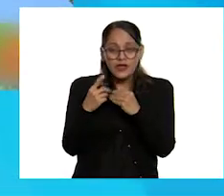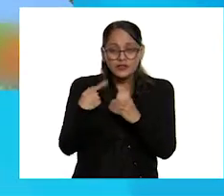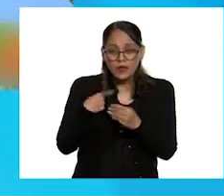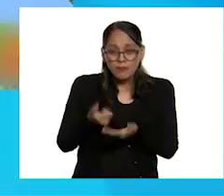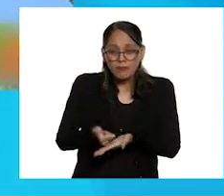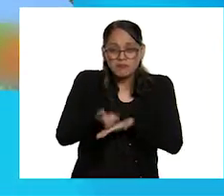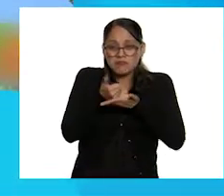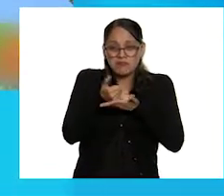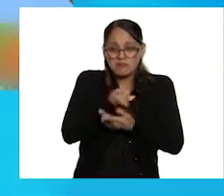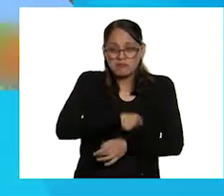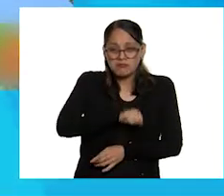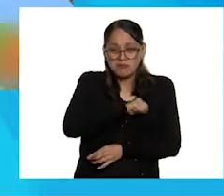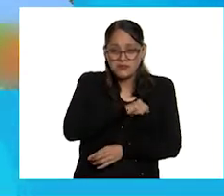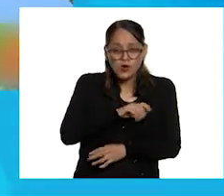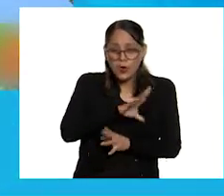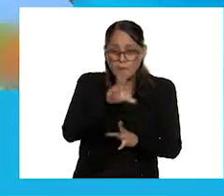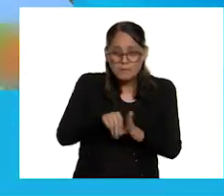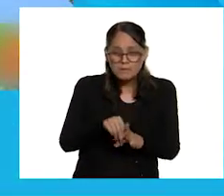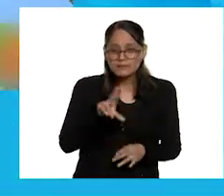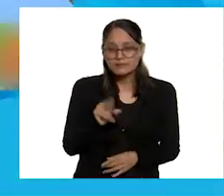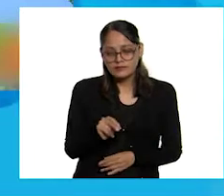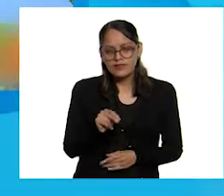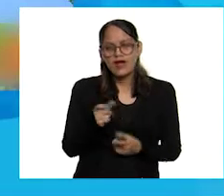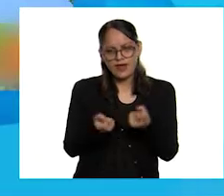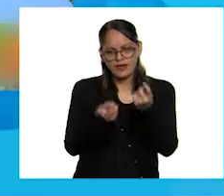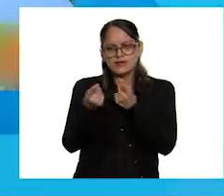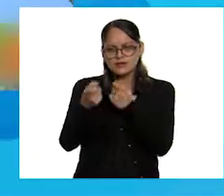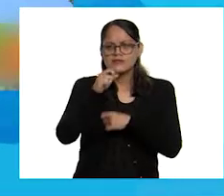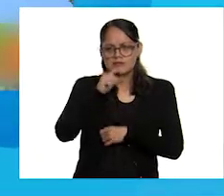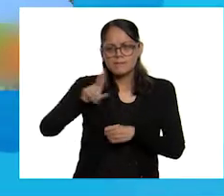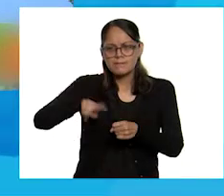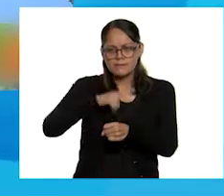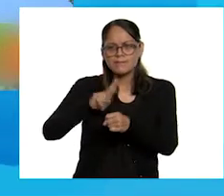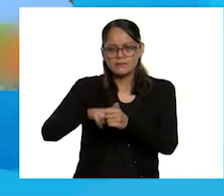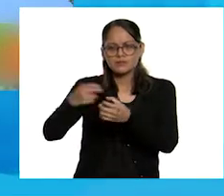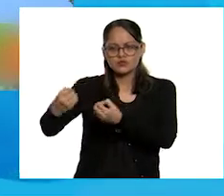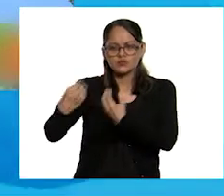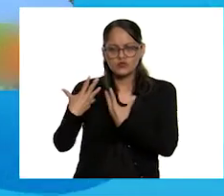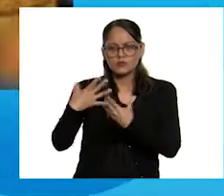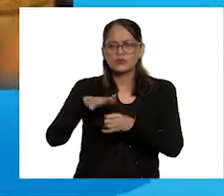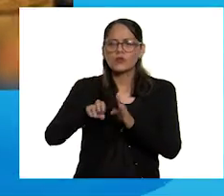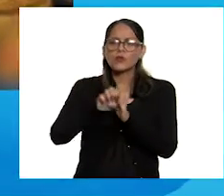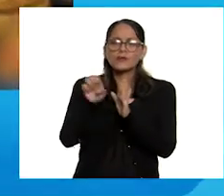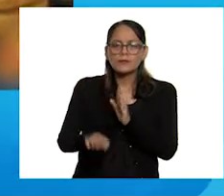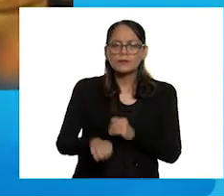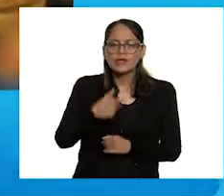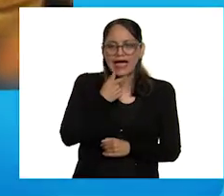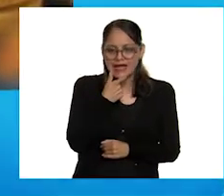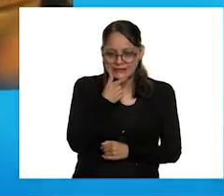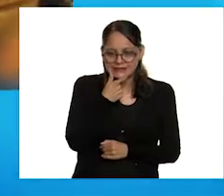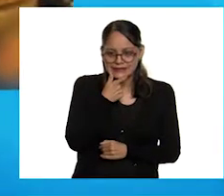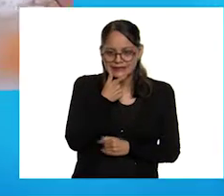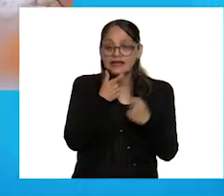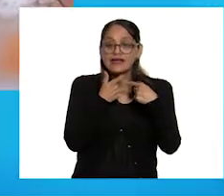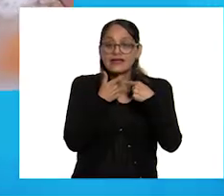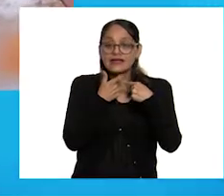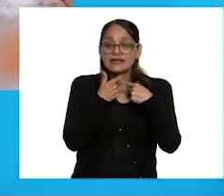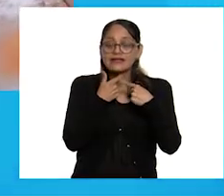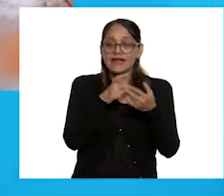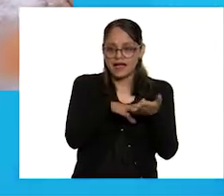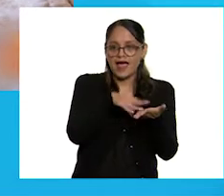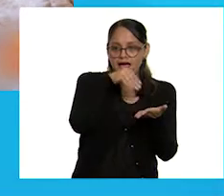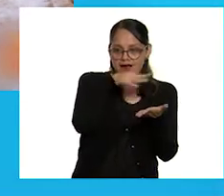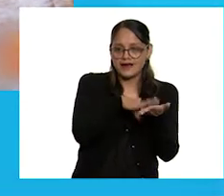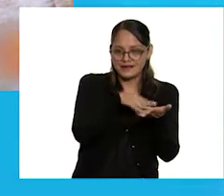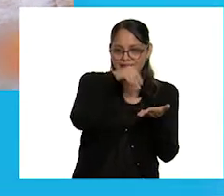aporta los nutrientes que necesitamos, viene de fuentes naturales. Por ejemplo, las galletas se hacen a partir de harina